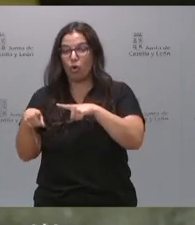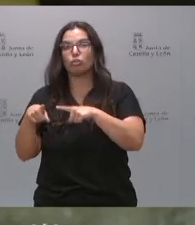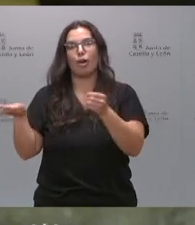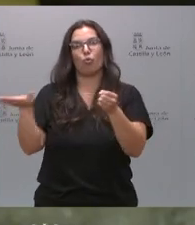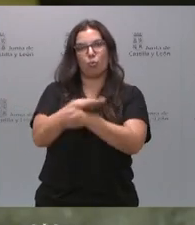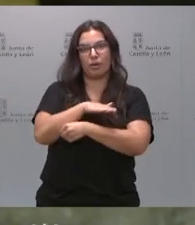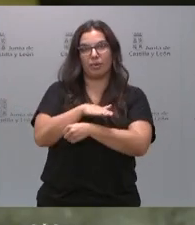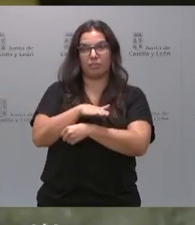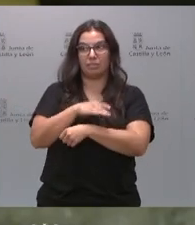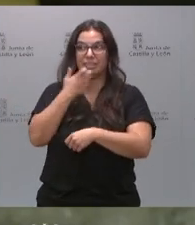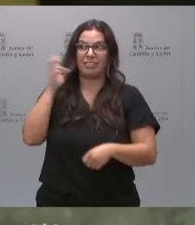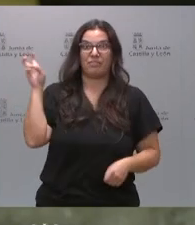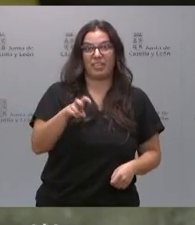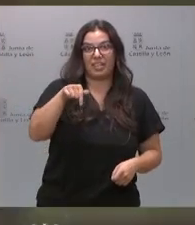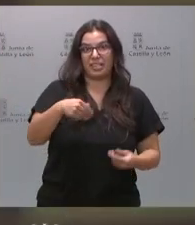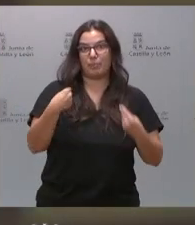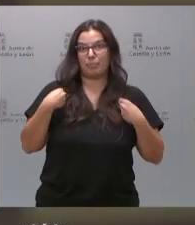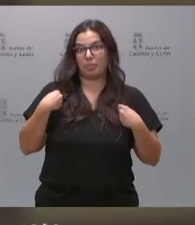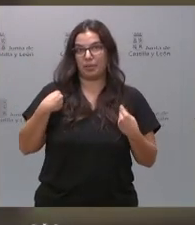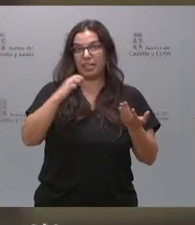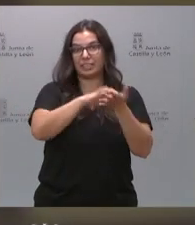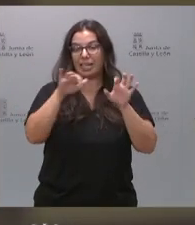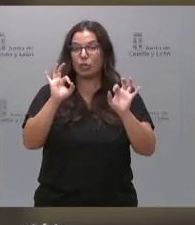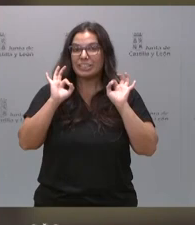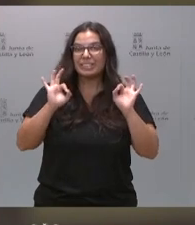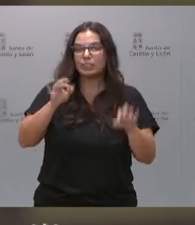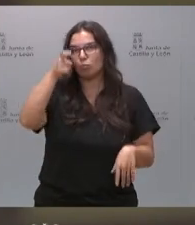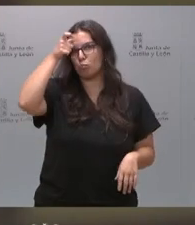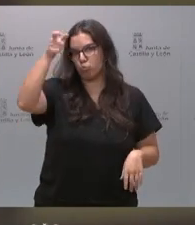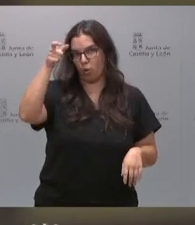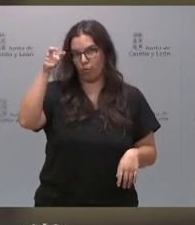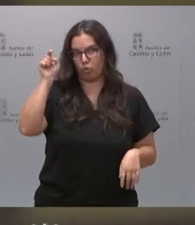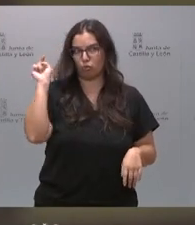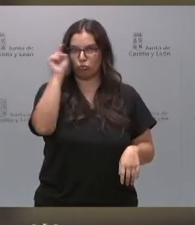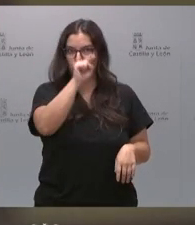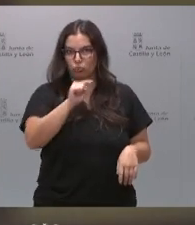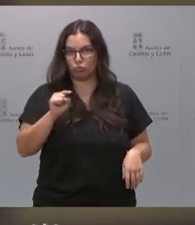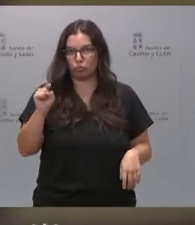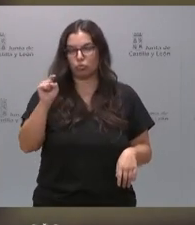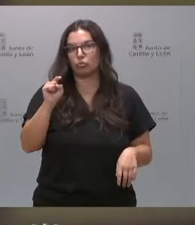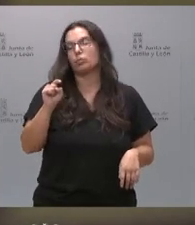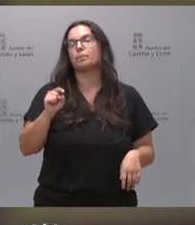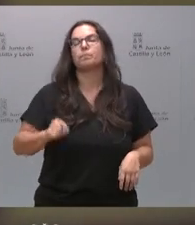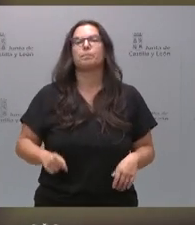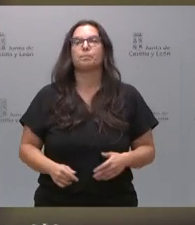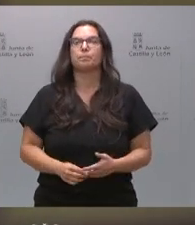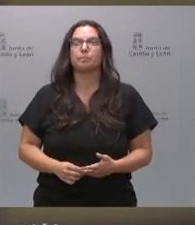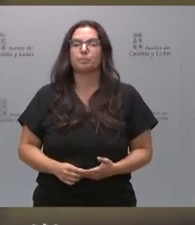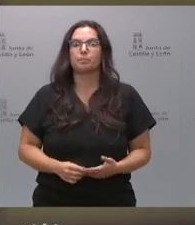vengan a vivir a Castilla y León y, más concretamente, a los municipios del mundo rural.